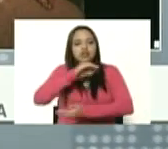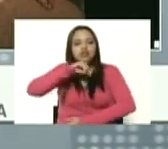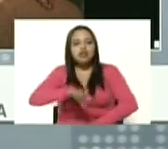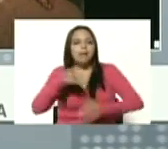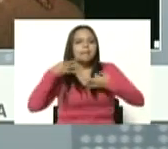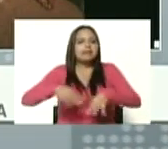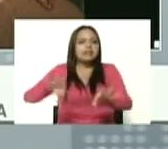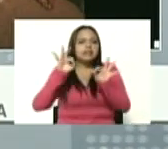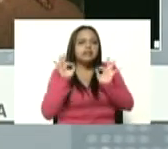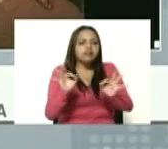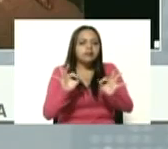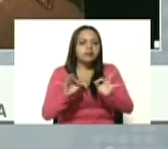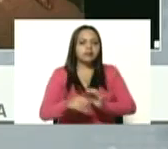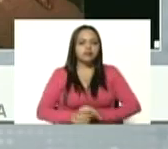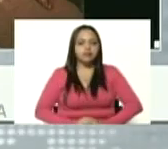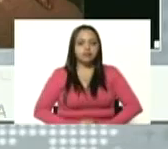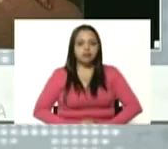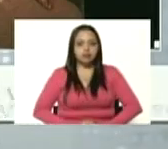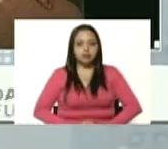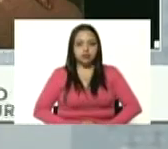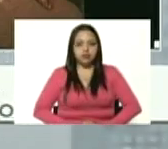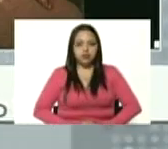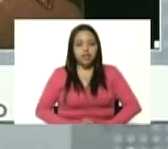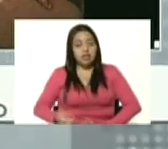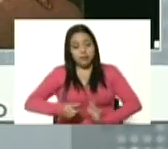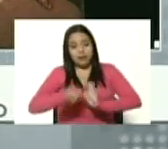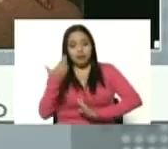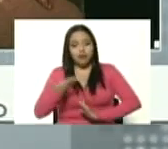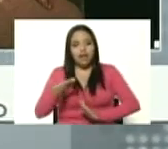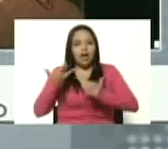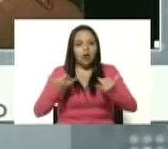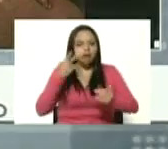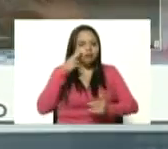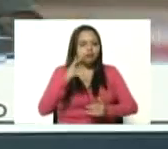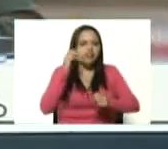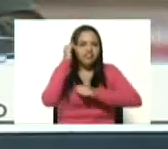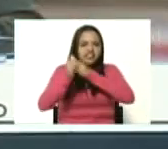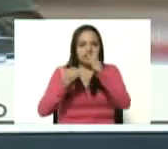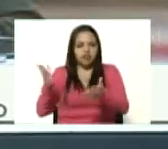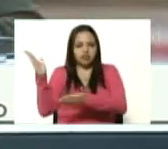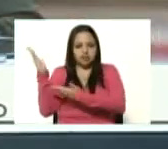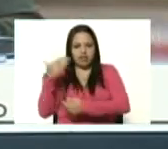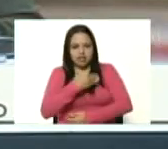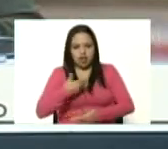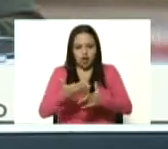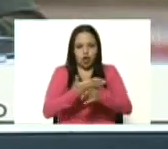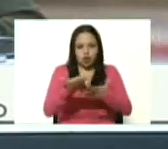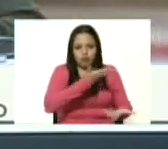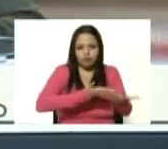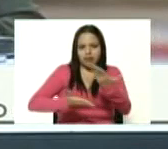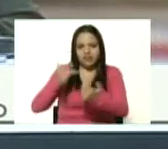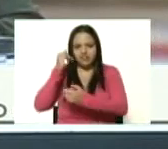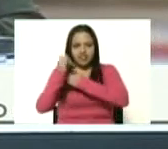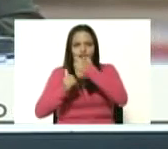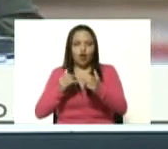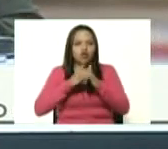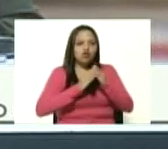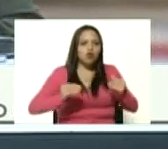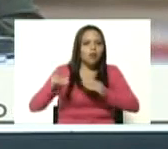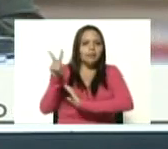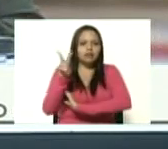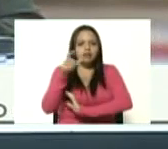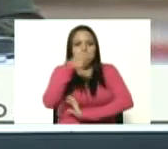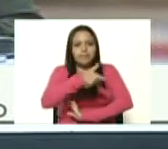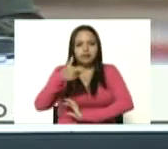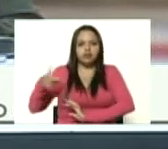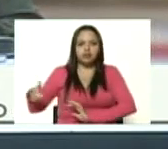específicos y trascendentes vamos a ver este video quiero compartir este video con todos los venezolanos